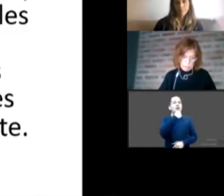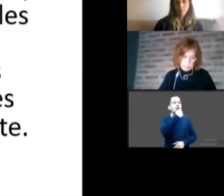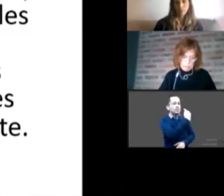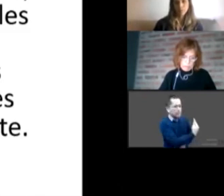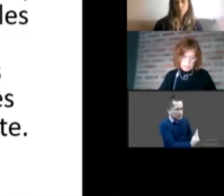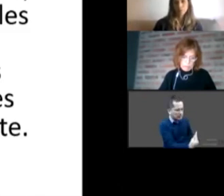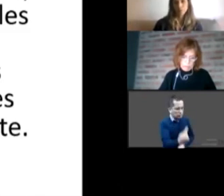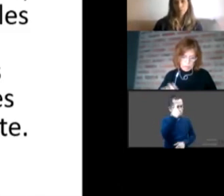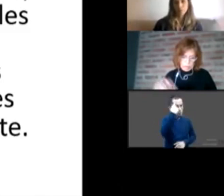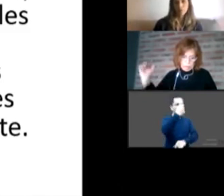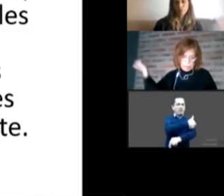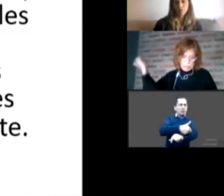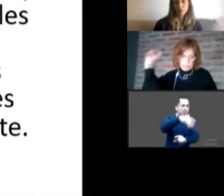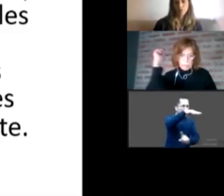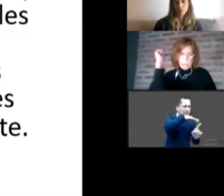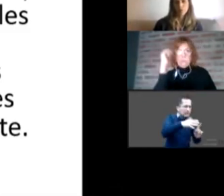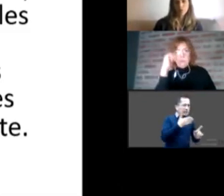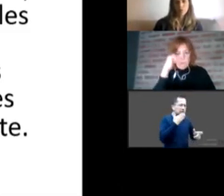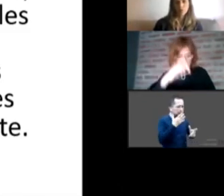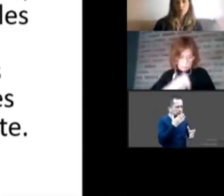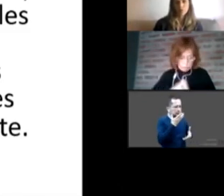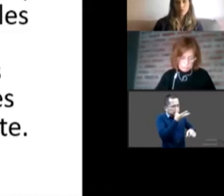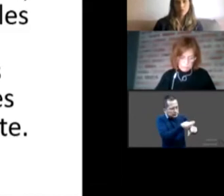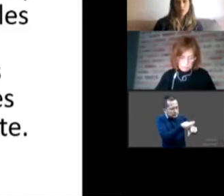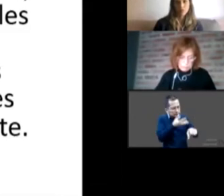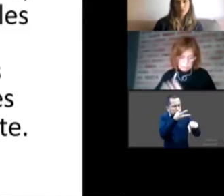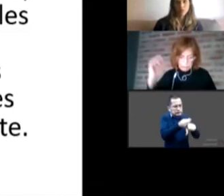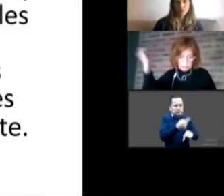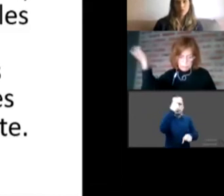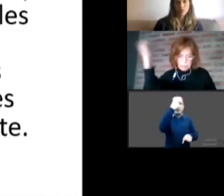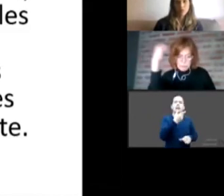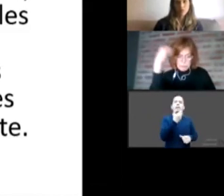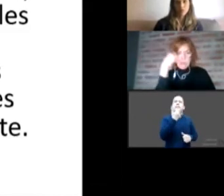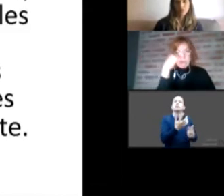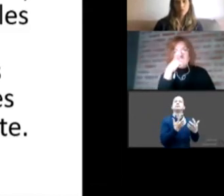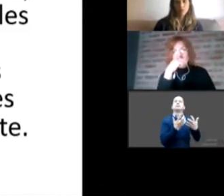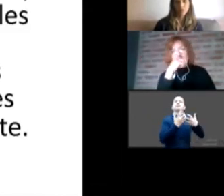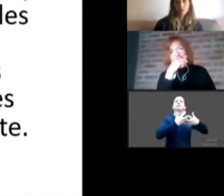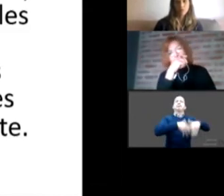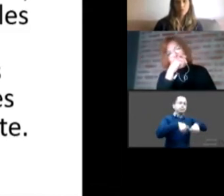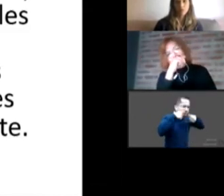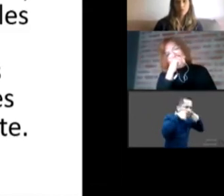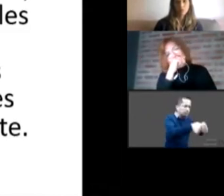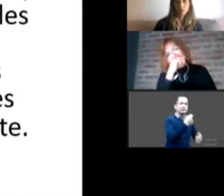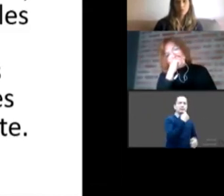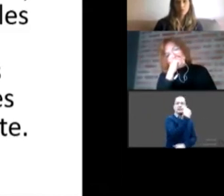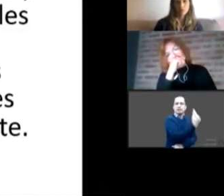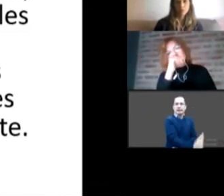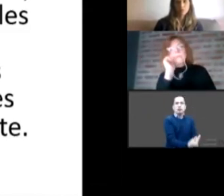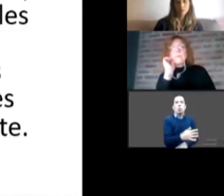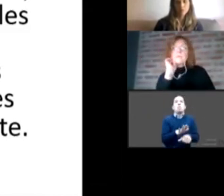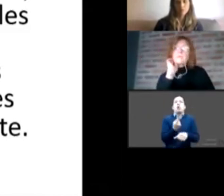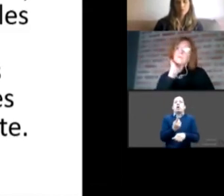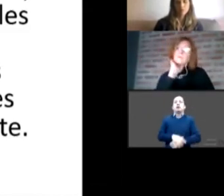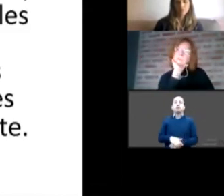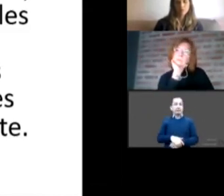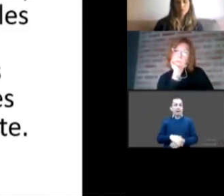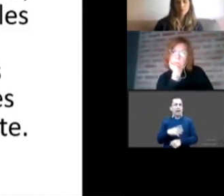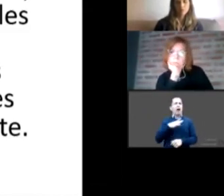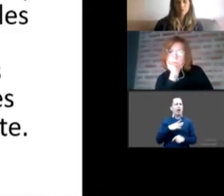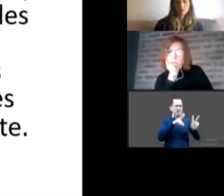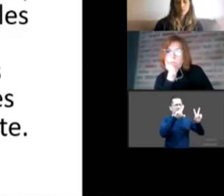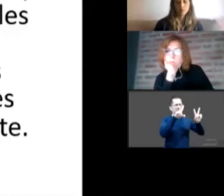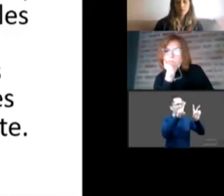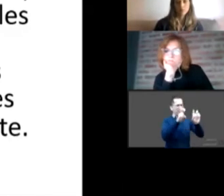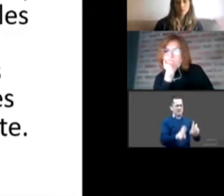Porque estamos hablando de situaciones muy complejas. pensamos en la alimentación, en los cuidados